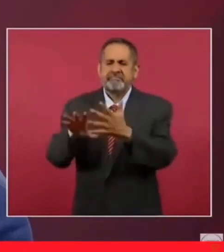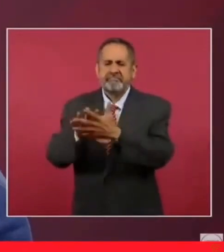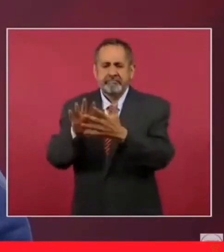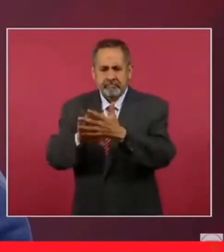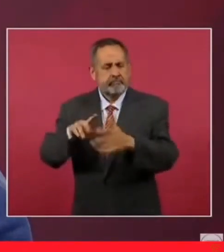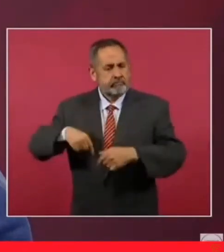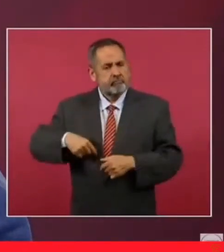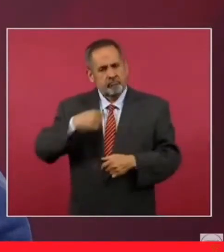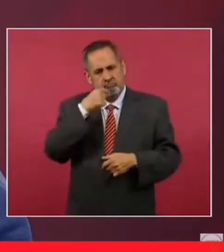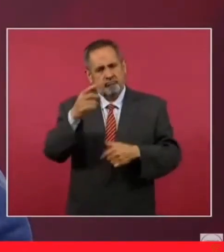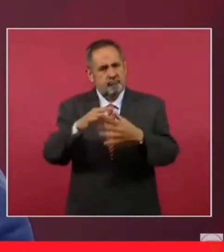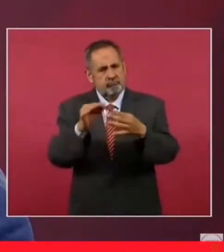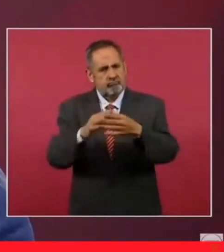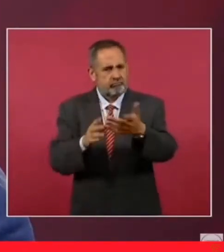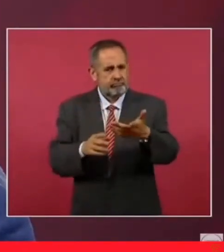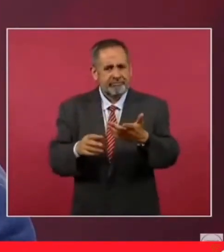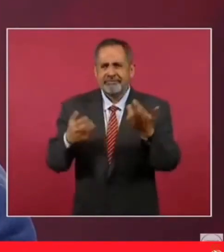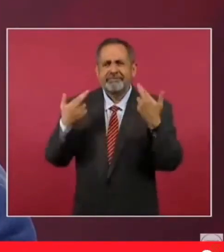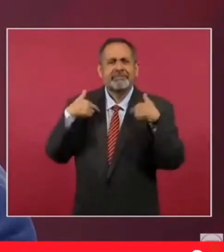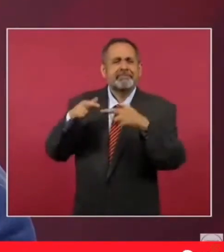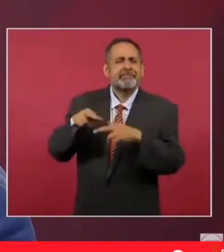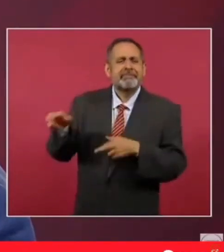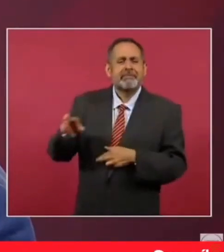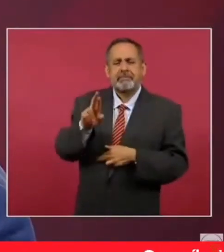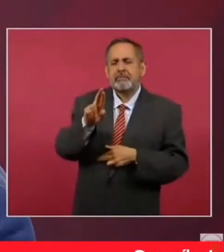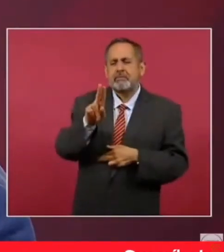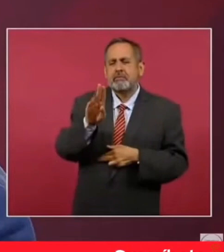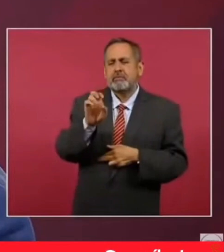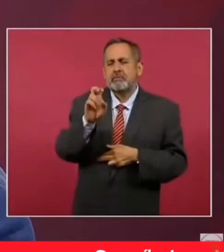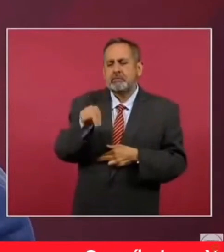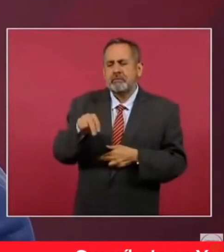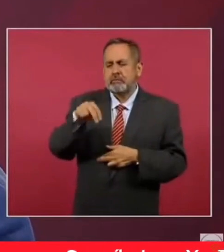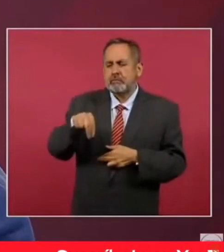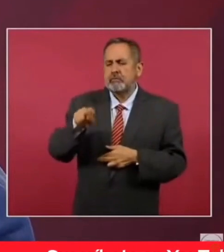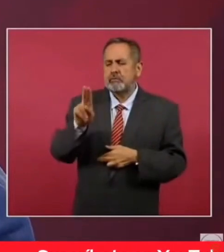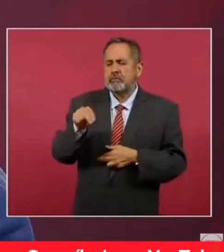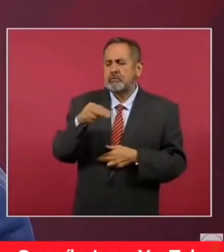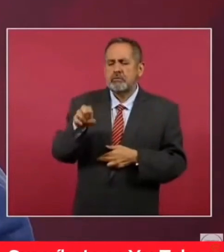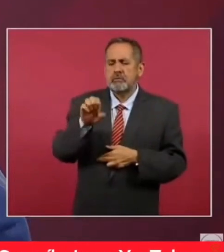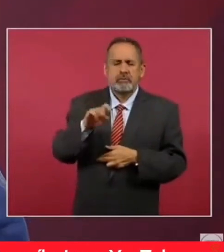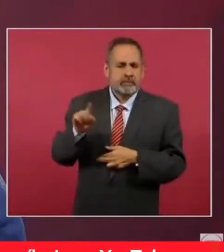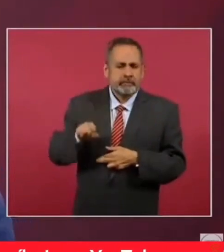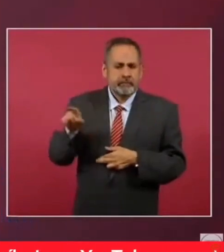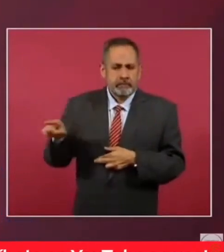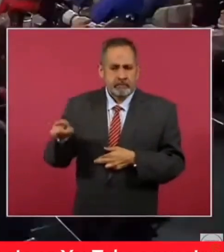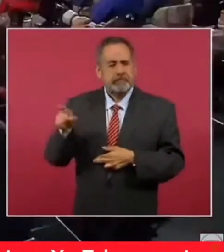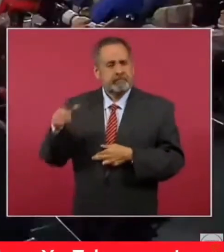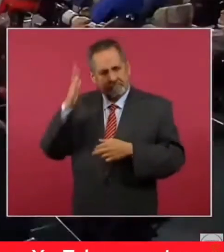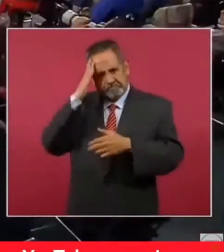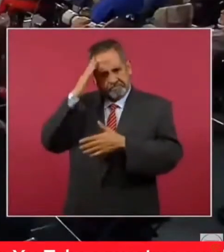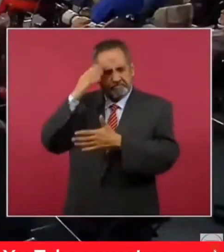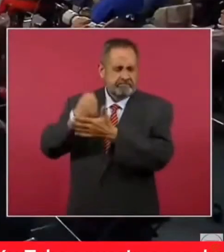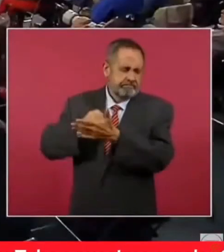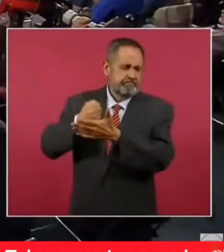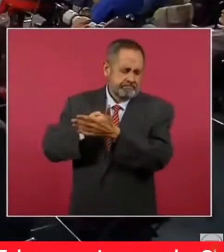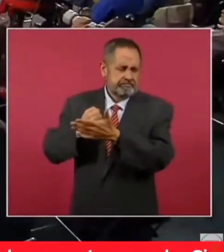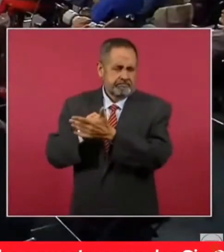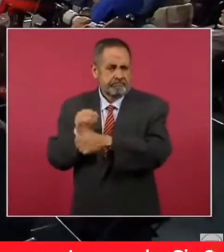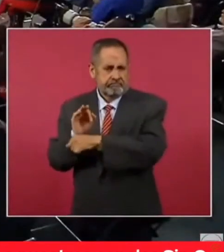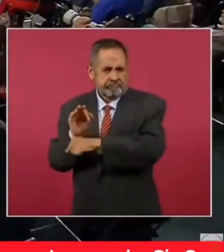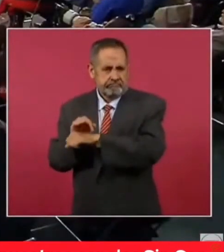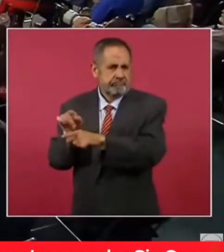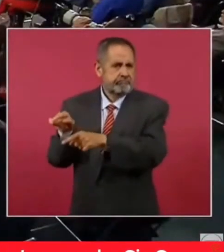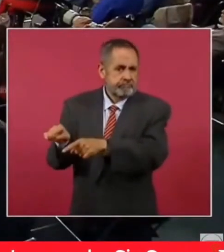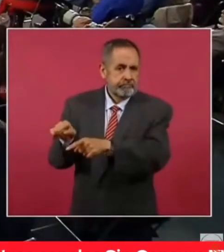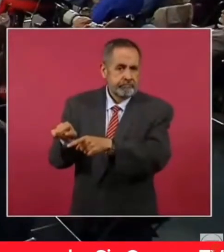hablaba yo del maestro Rubén Núñez, que era dirigente de